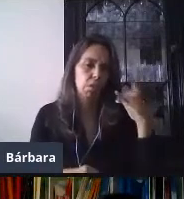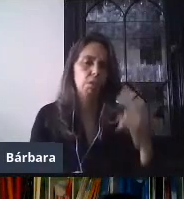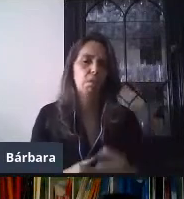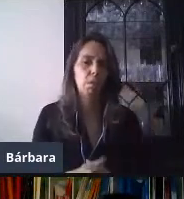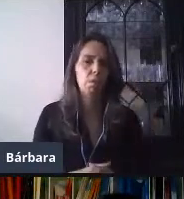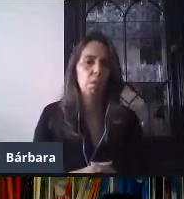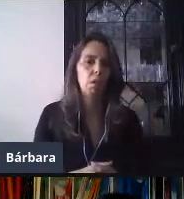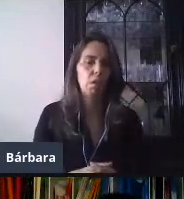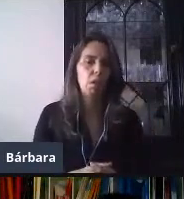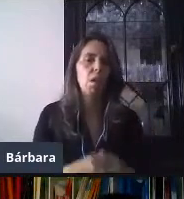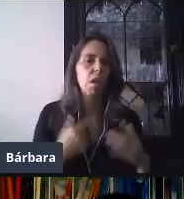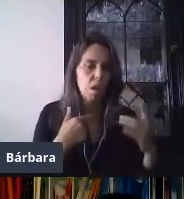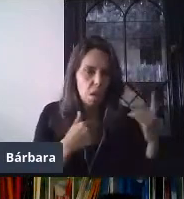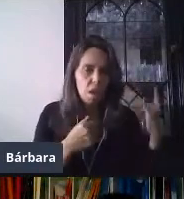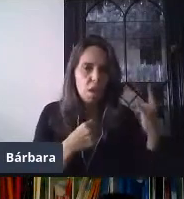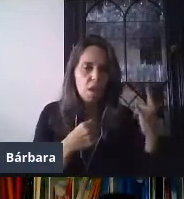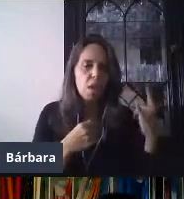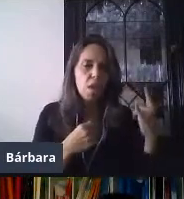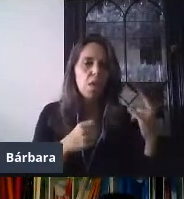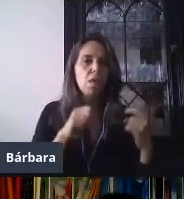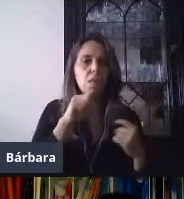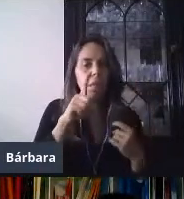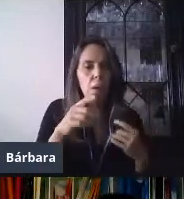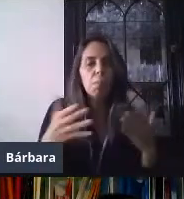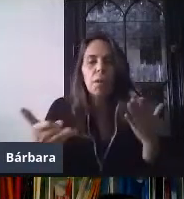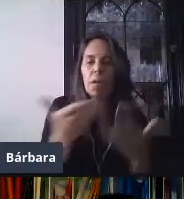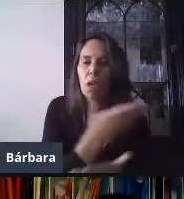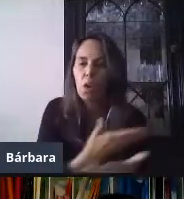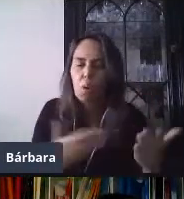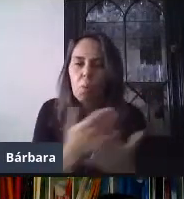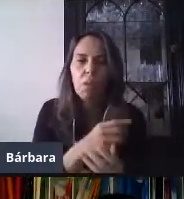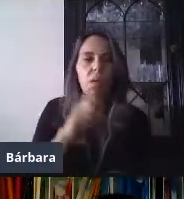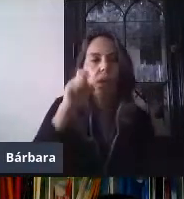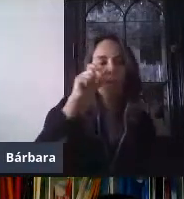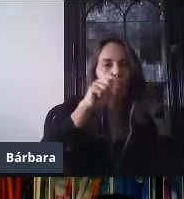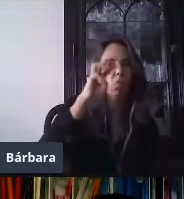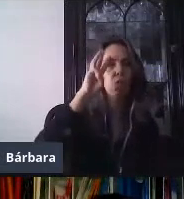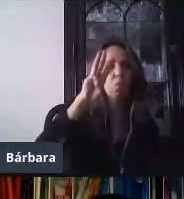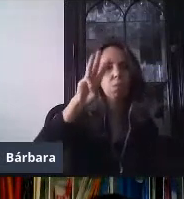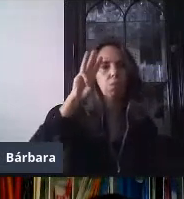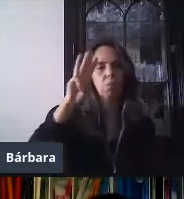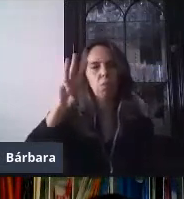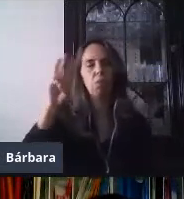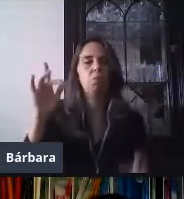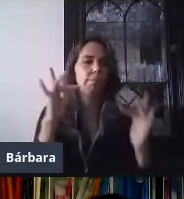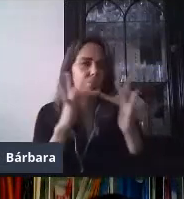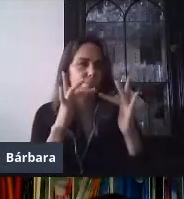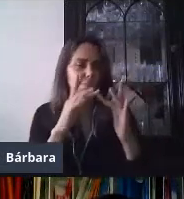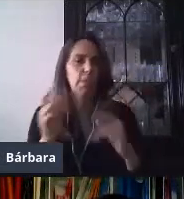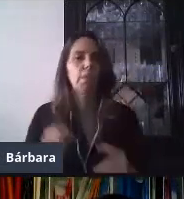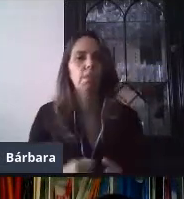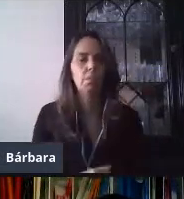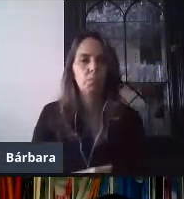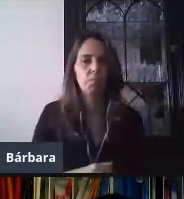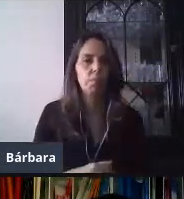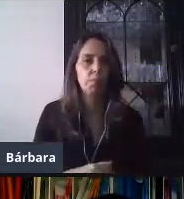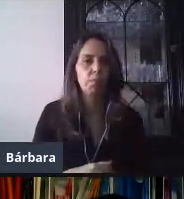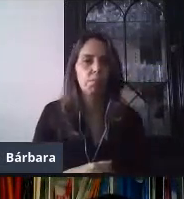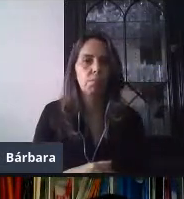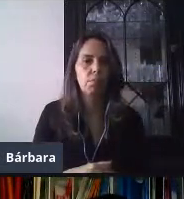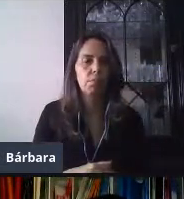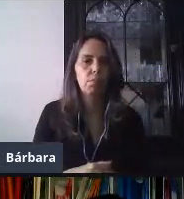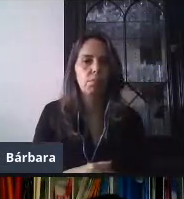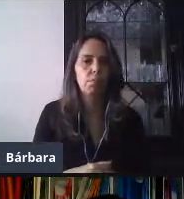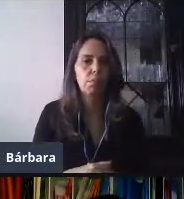compartir el enlace sin ningún problema. Puede, este, puede contestarnos. Perfecto. Y también nos preguntaban, oye, yo puedo